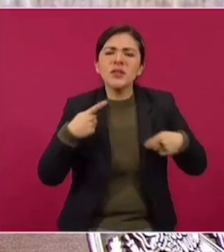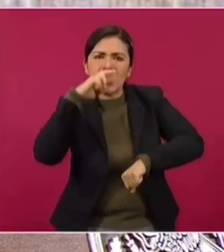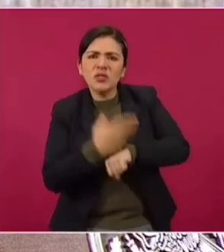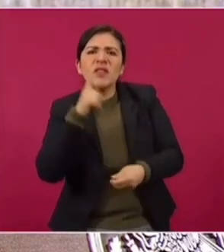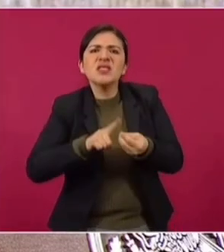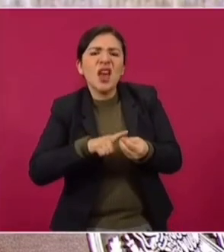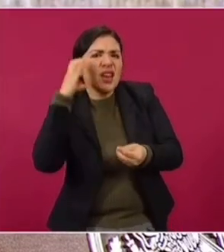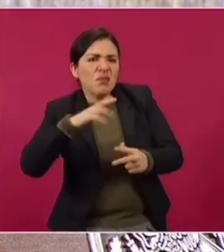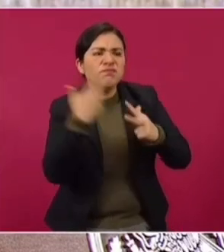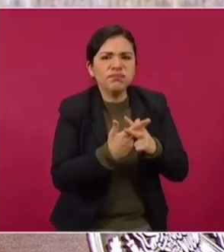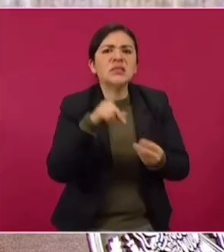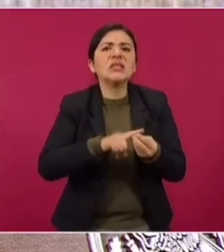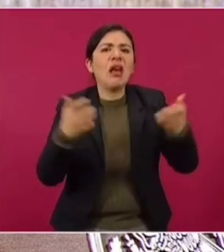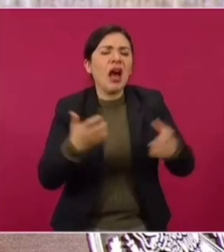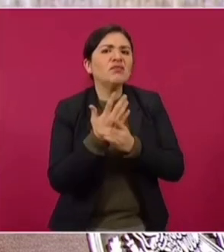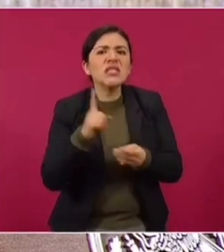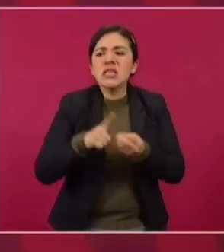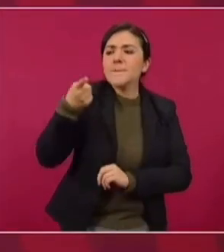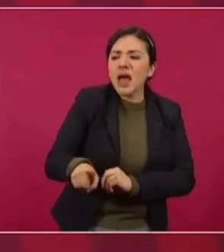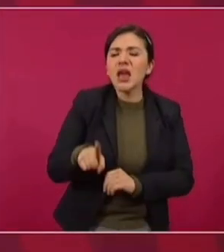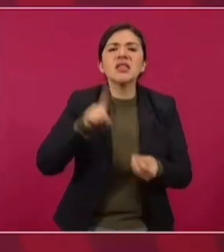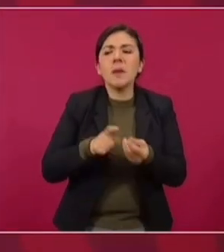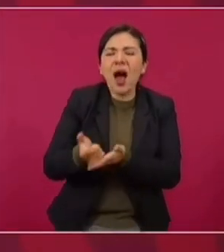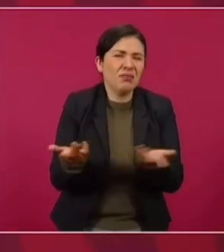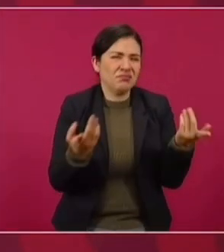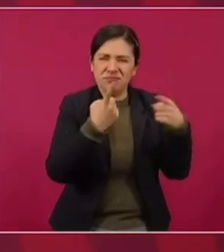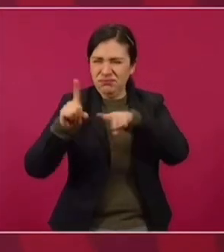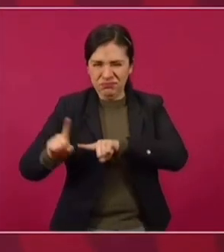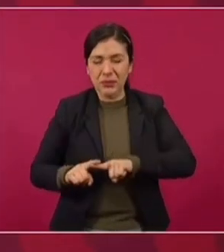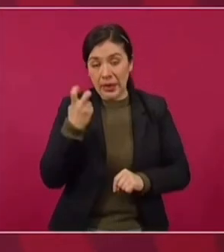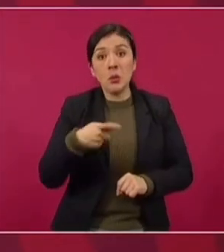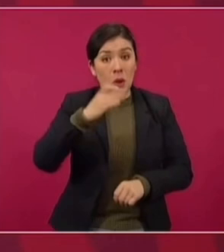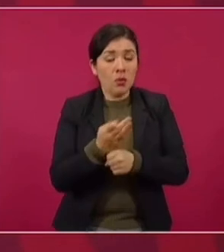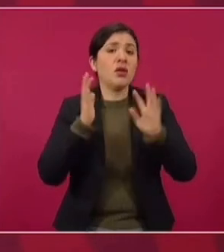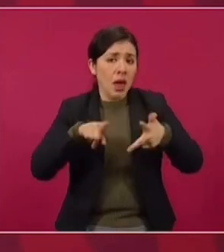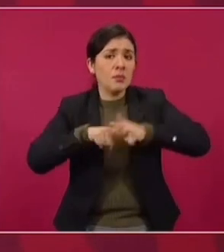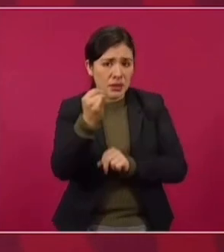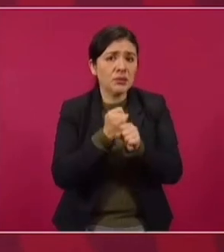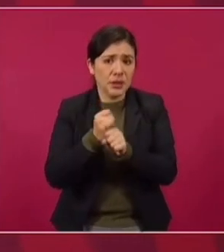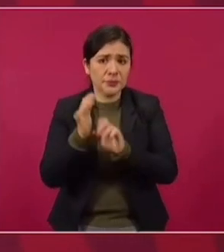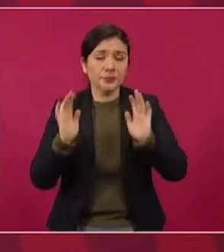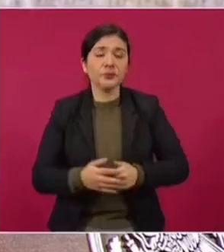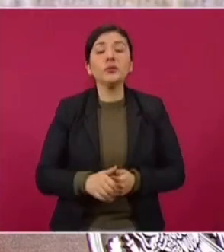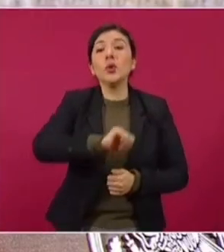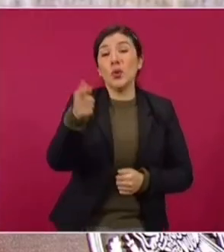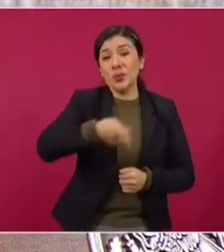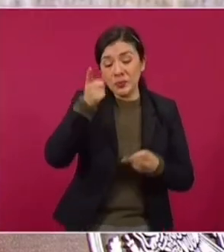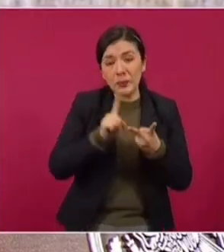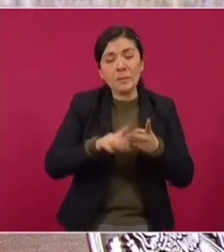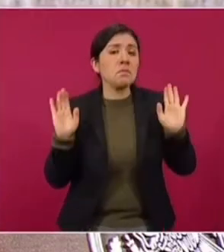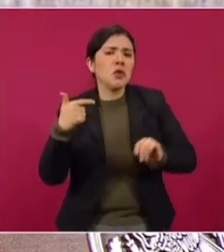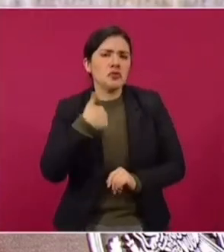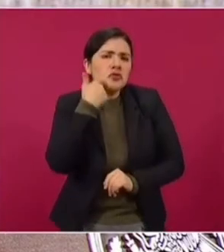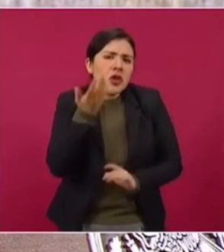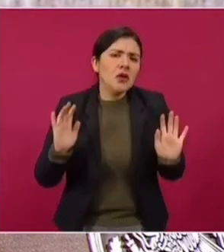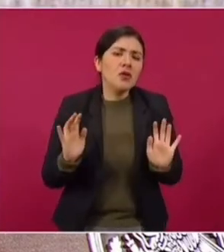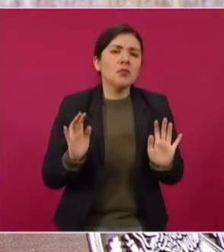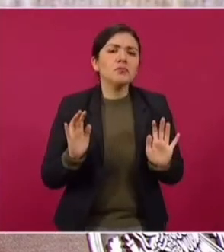responsables, los autores intelectuales, materiales, todo esto, pero ya estamos trabajando. Y sobre lo otro yo quisiera